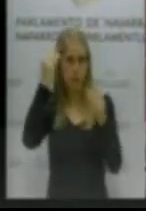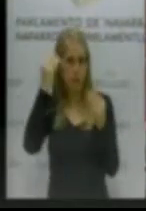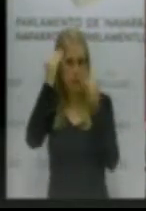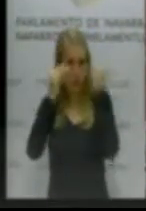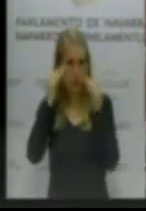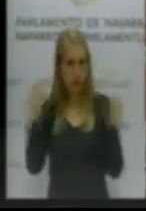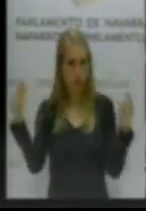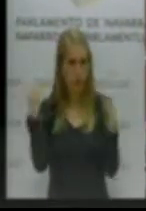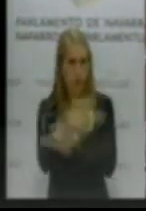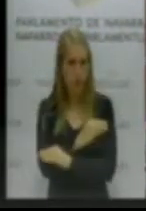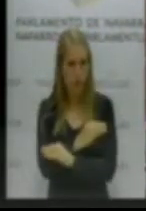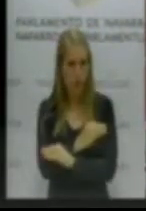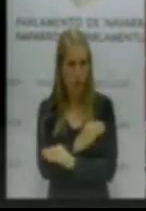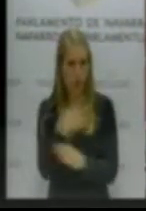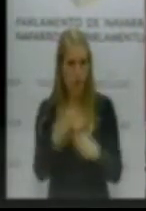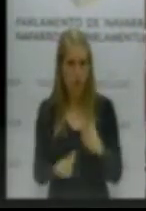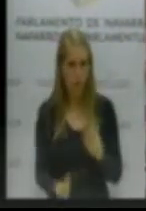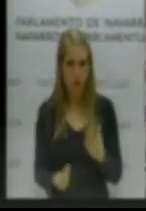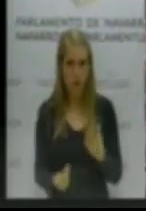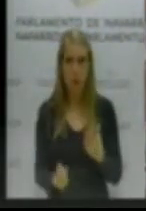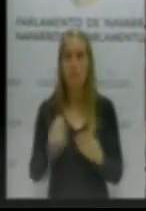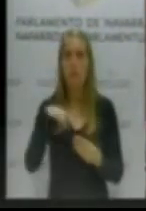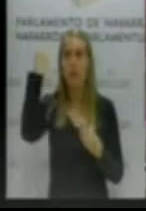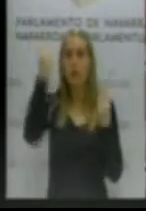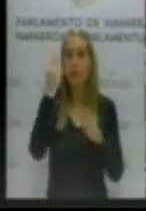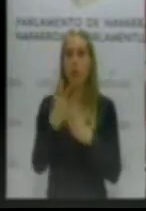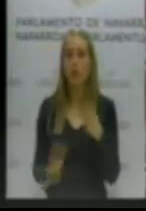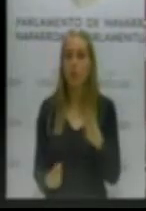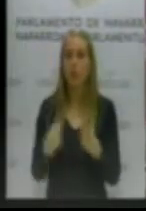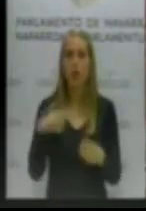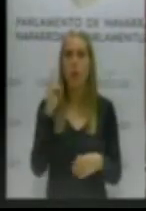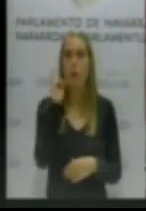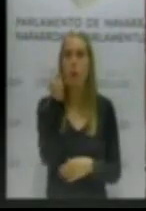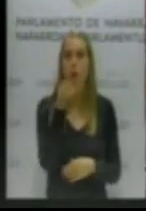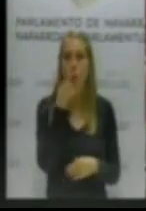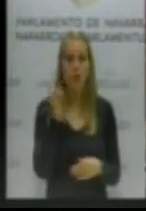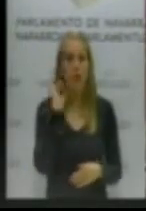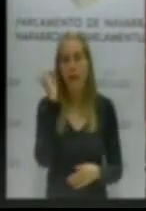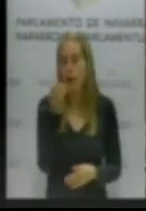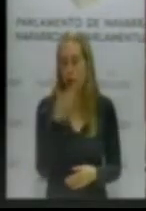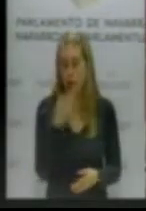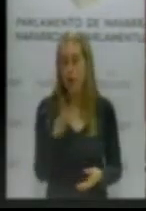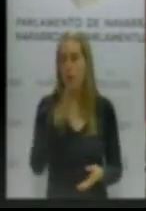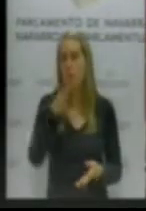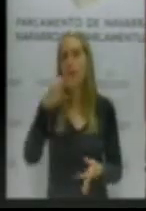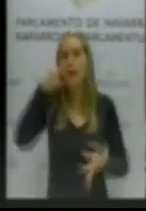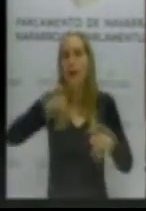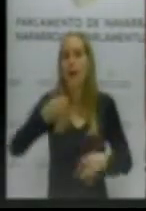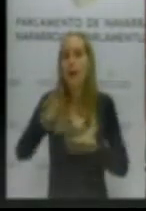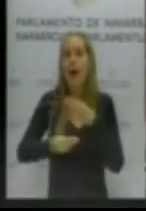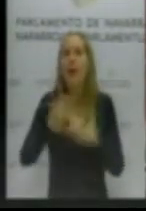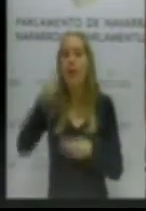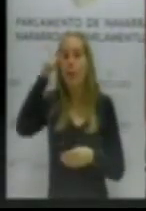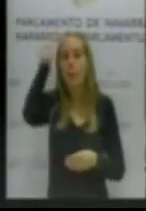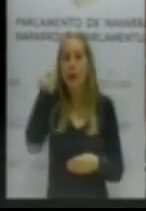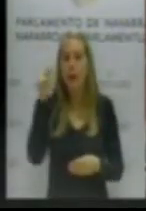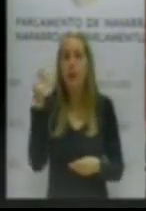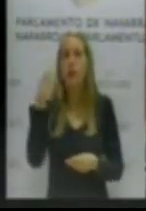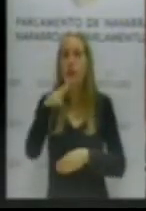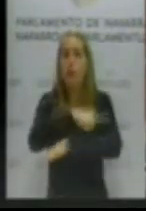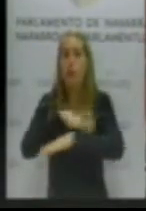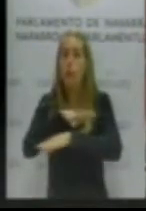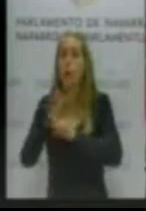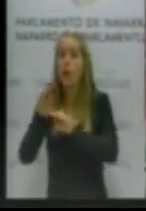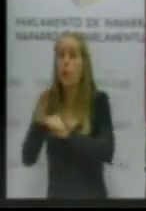Está claro que se equivocó con sus declaraciones. Está claro que se equivocó y que fue un error. Fue un error porque precisamente lo que ha hecho la señora Barcos y lo que ha hecho su gobierno